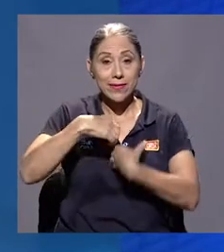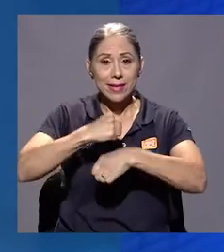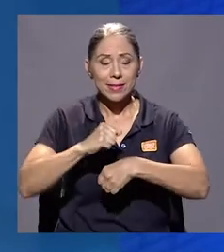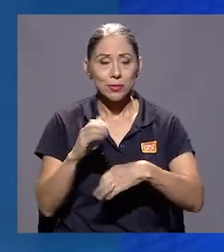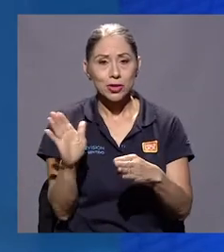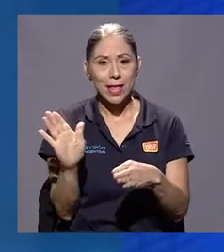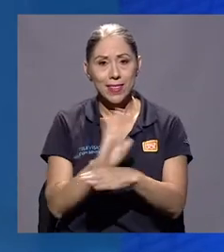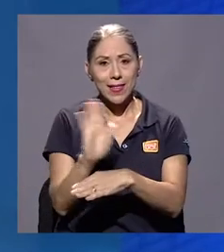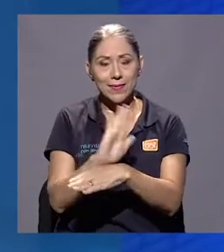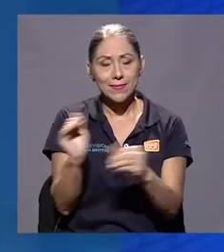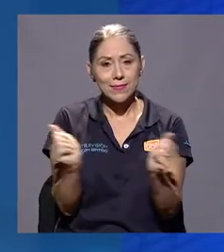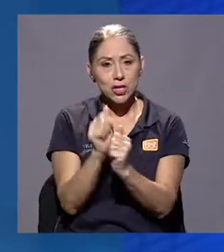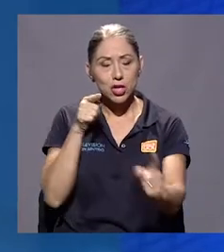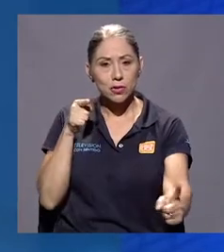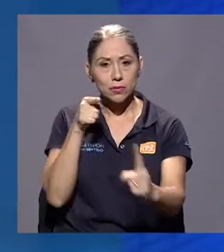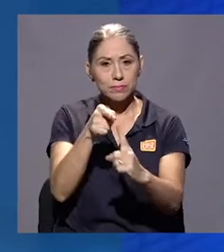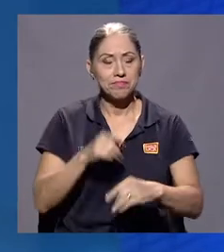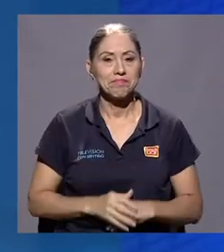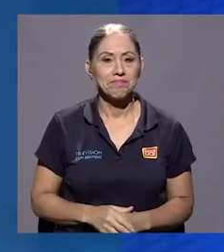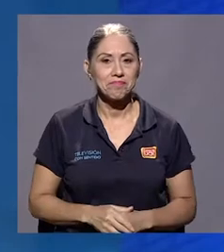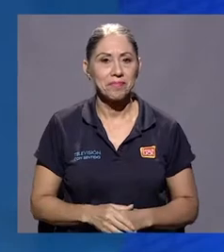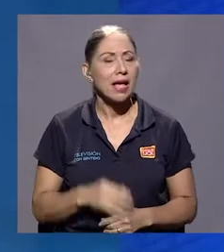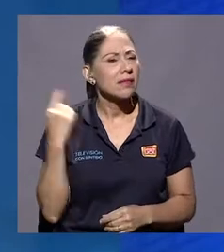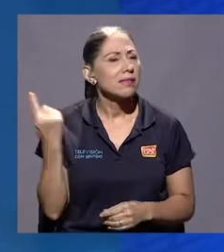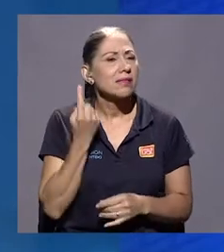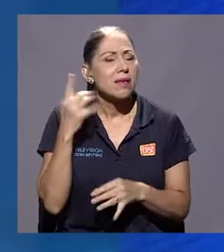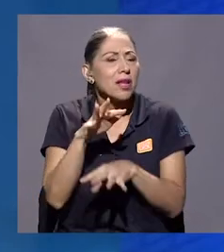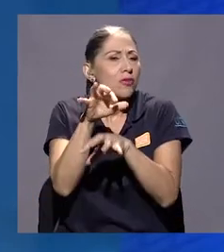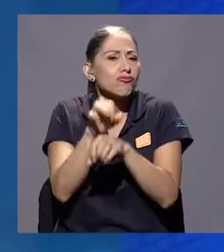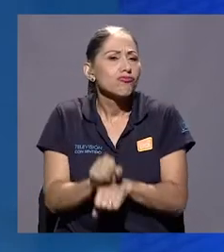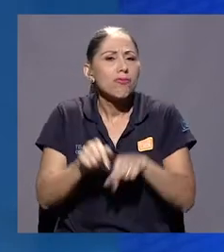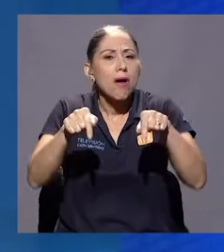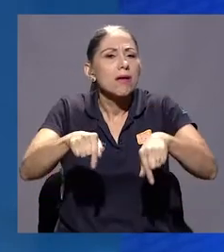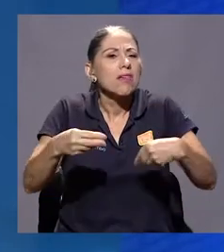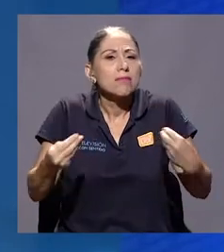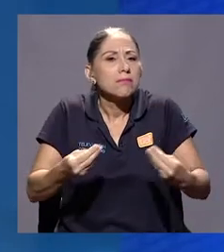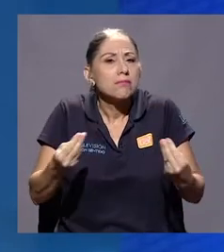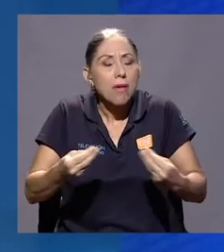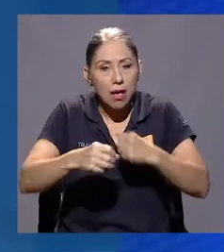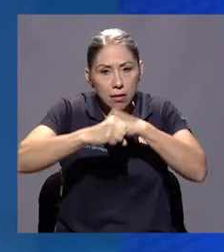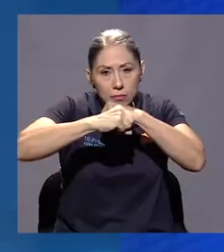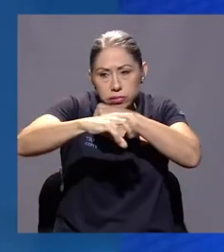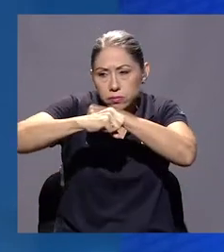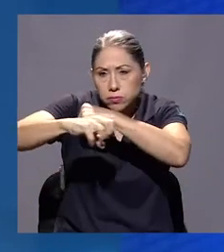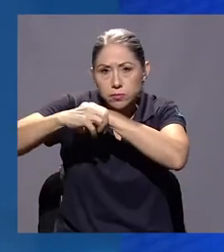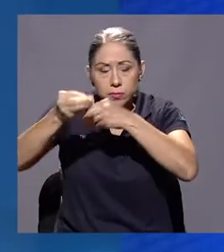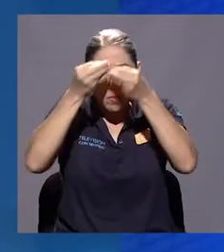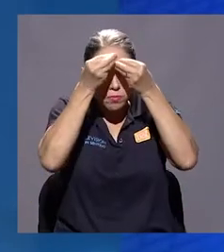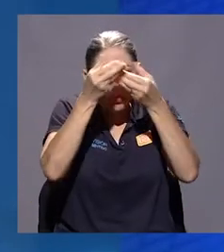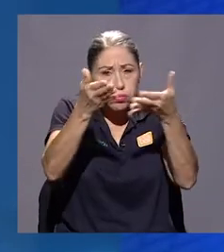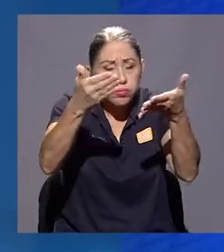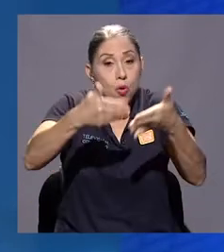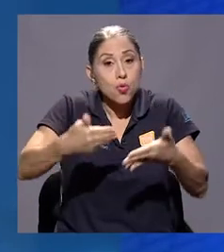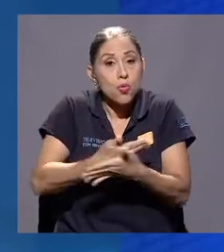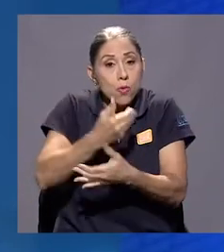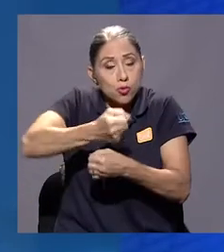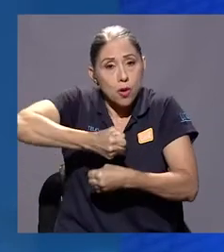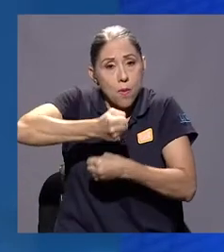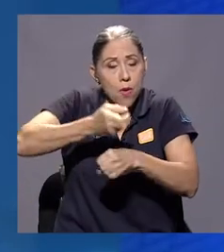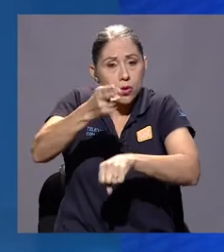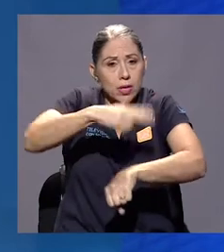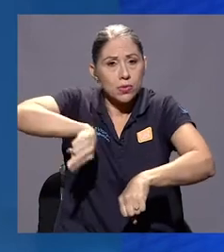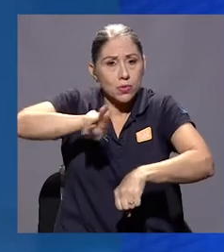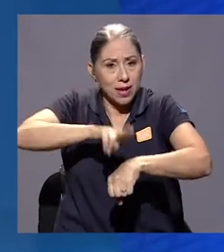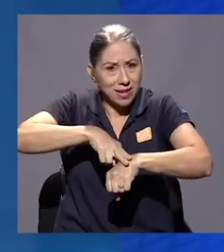televisión con sentido. Es común en este espacio dar difusión a los estrenos y a las nuevas producciones